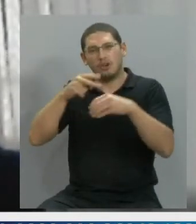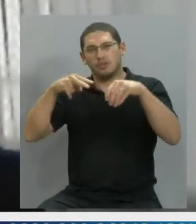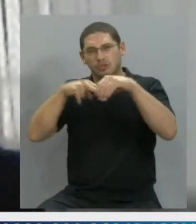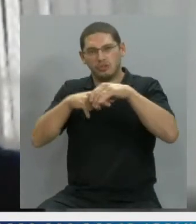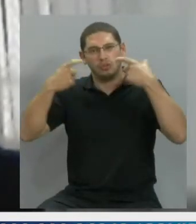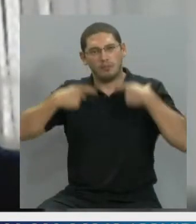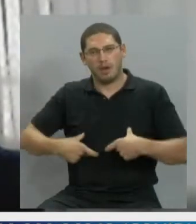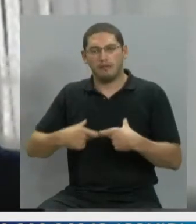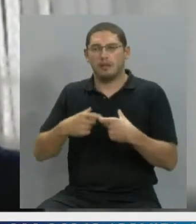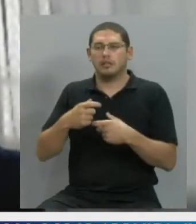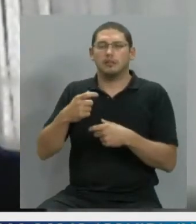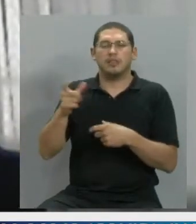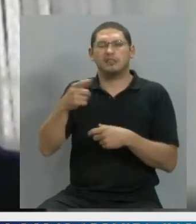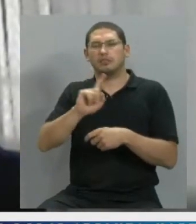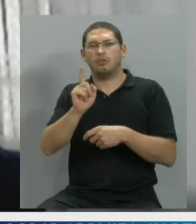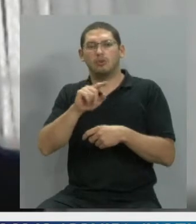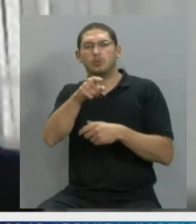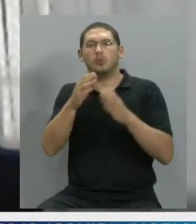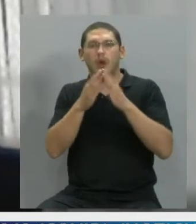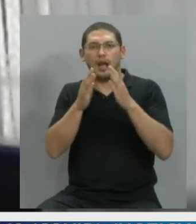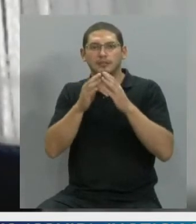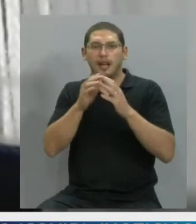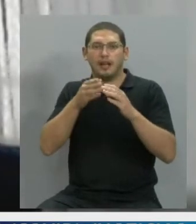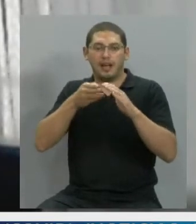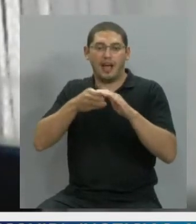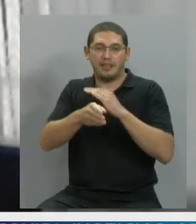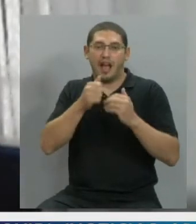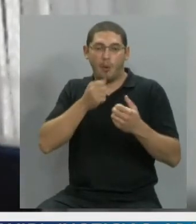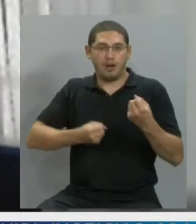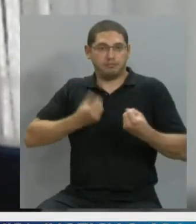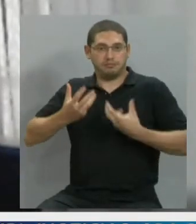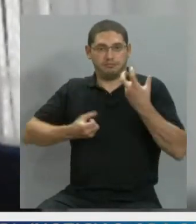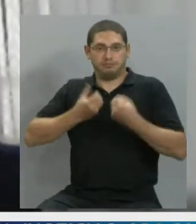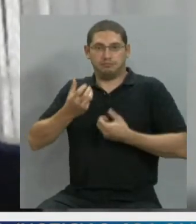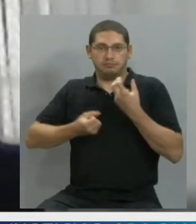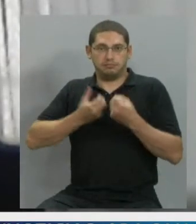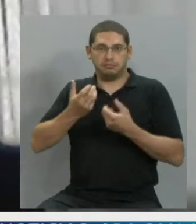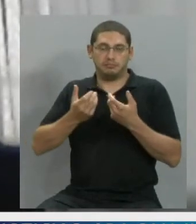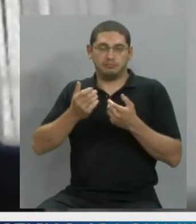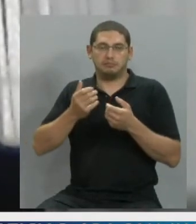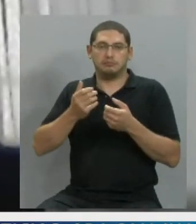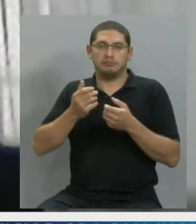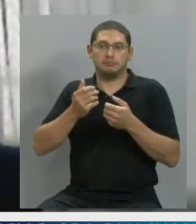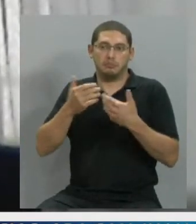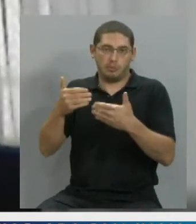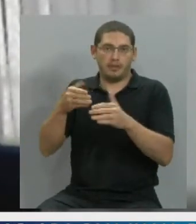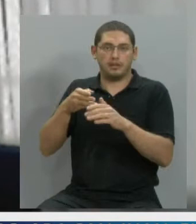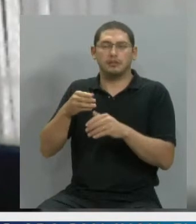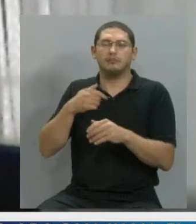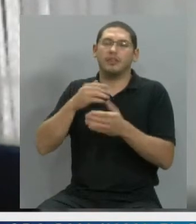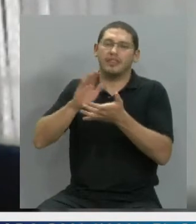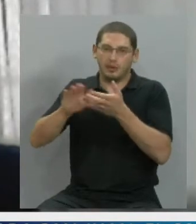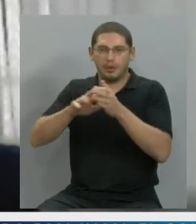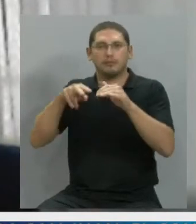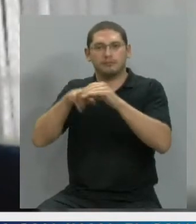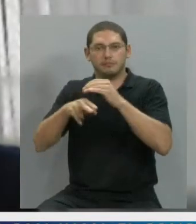que si tenía un jacuzzi en mi casa, él usaba solo, le vuelvo a pedir una tomografía para Mora y nos